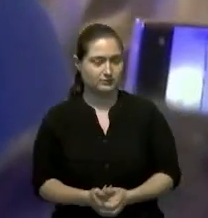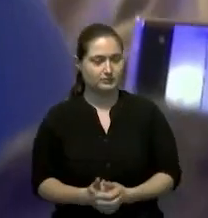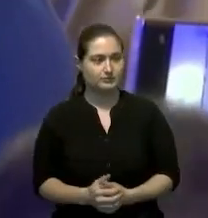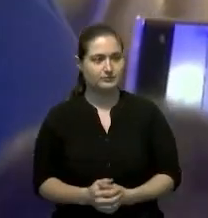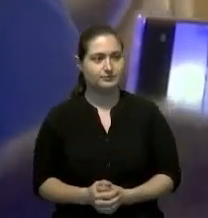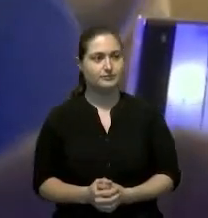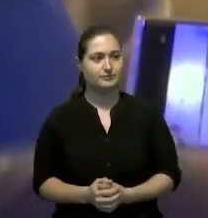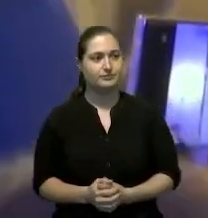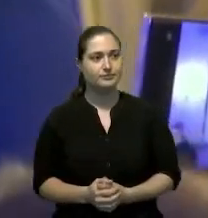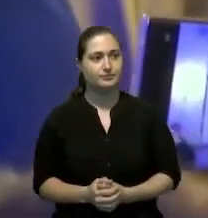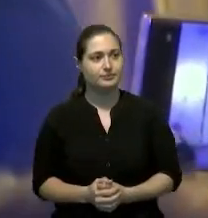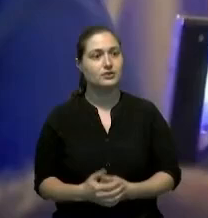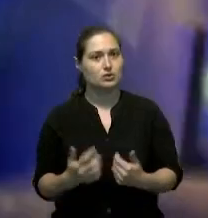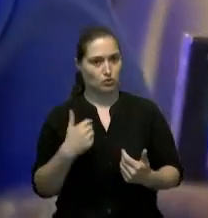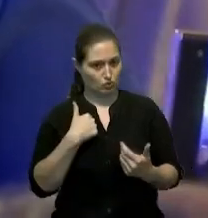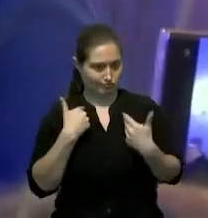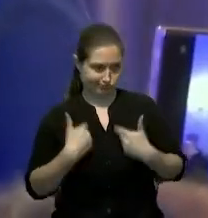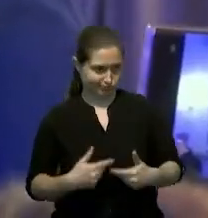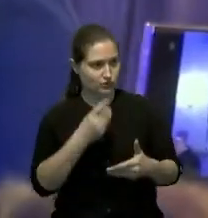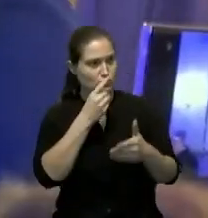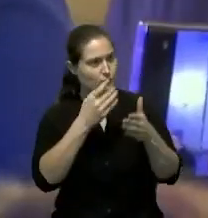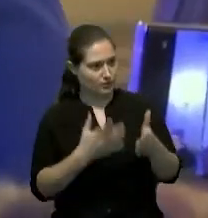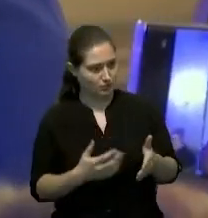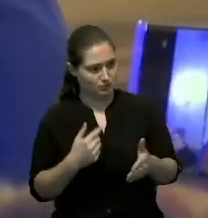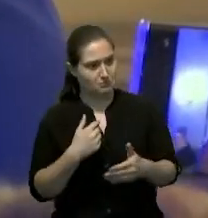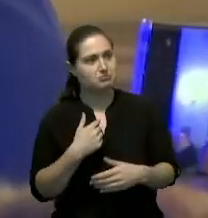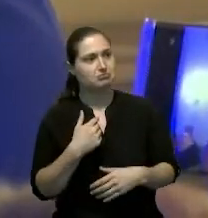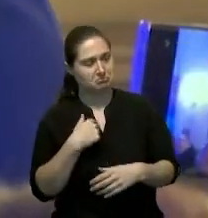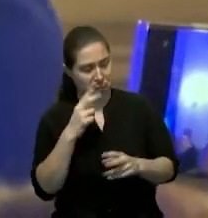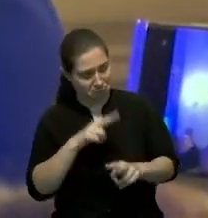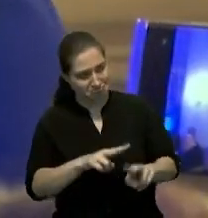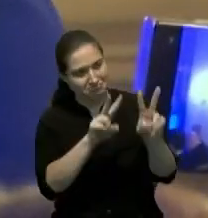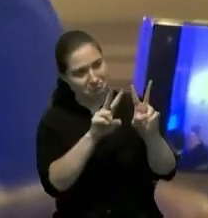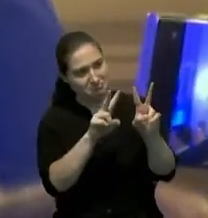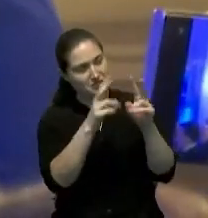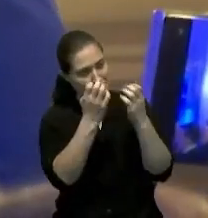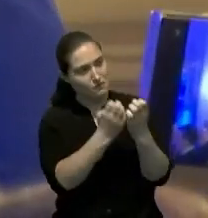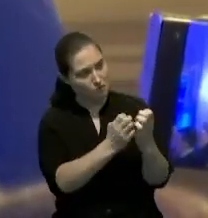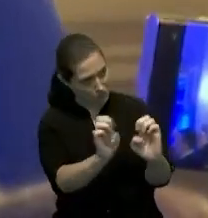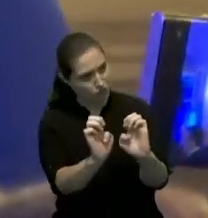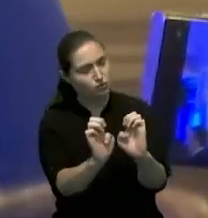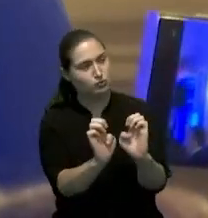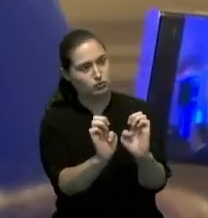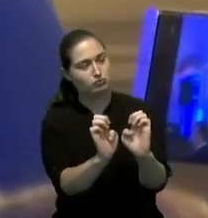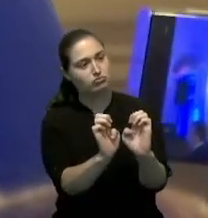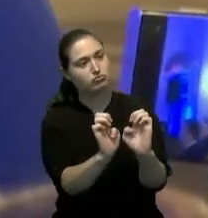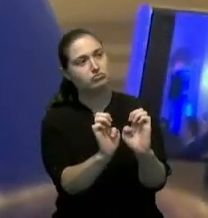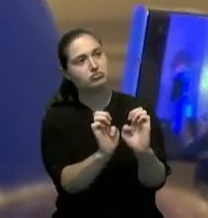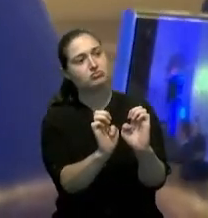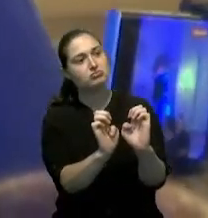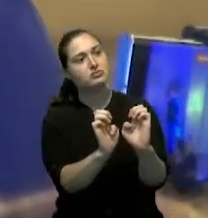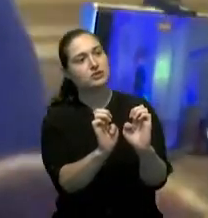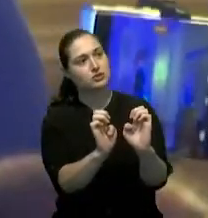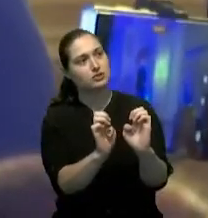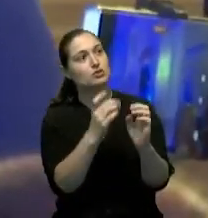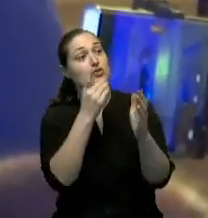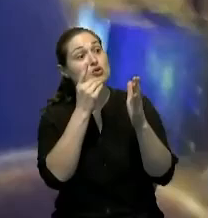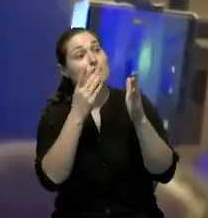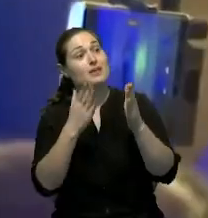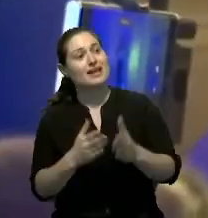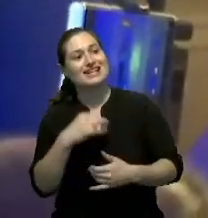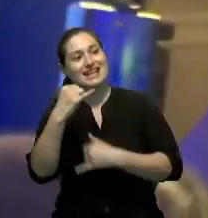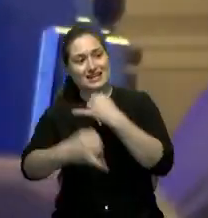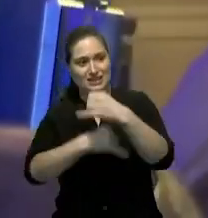como dominicana valoro el esfuerzo suyo para darle importancia a los dominicanos en el